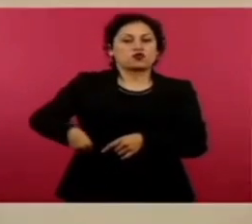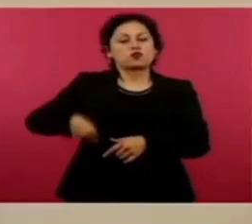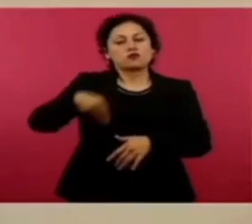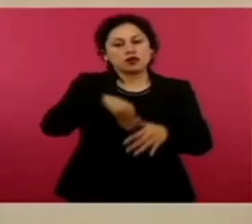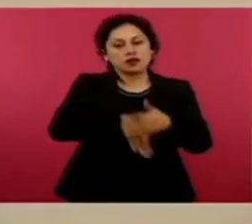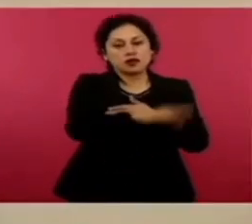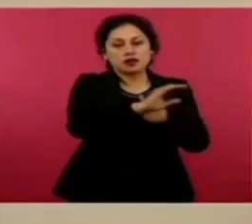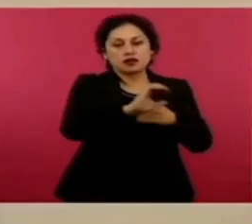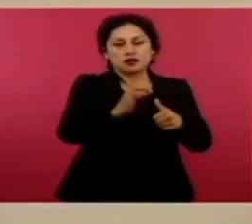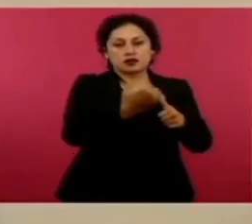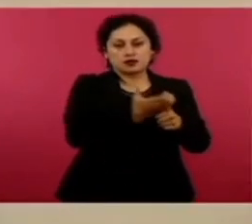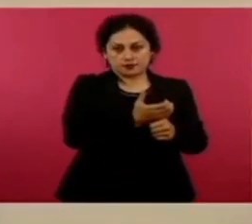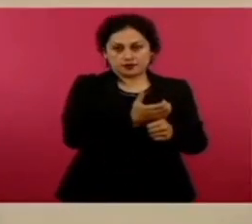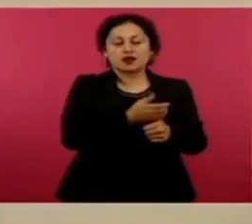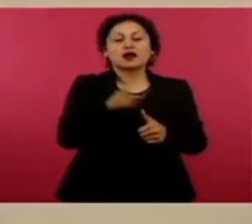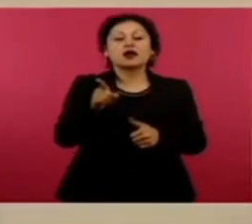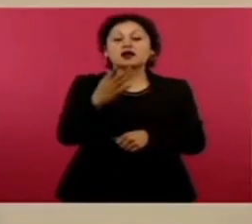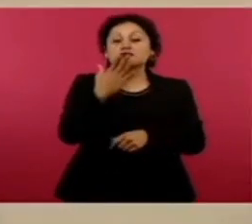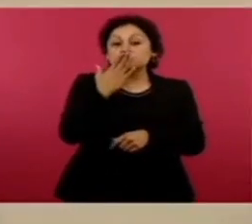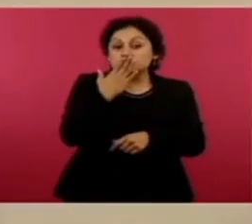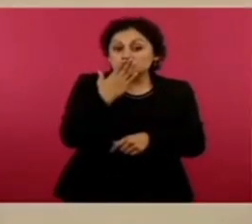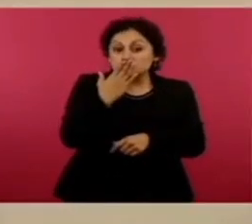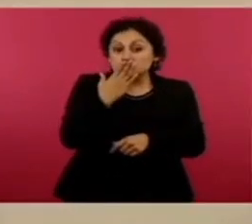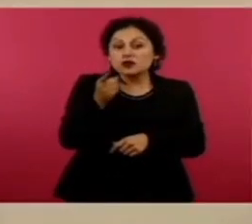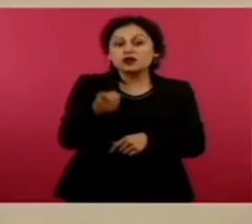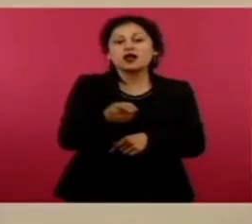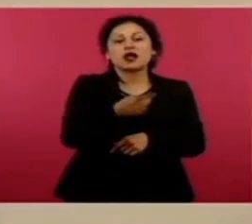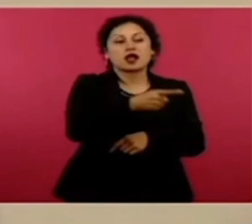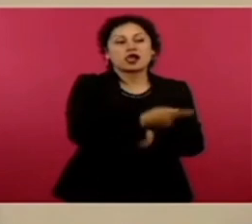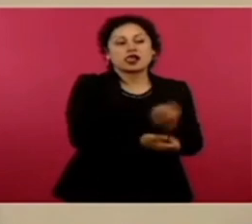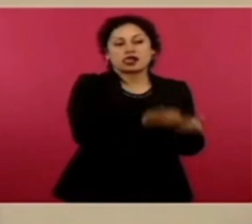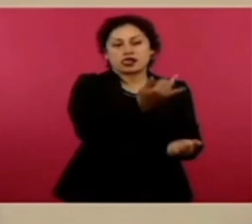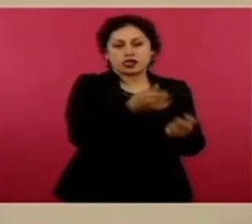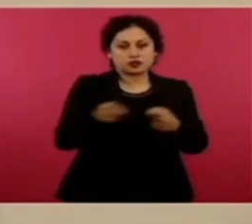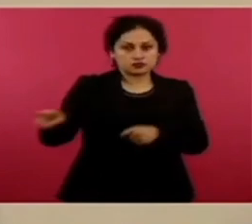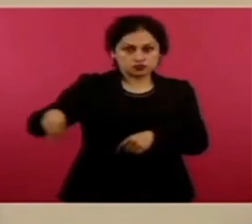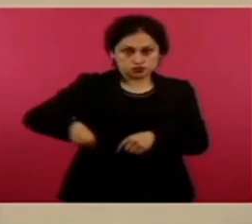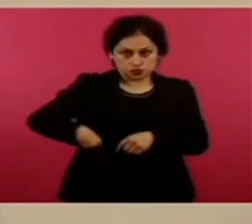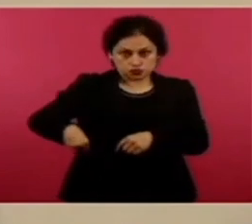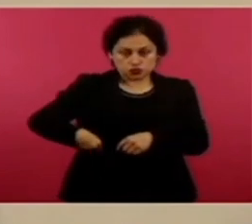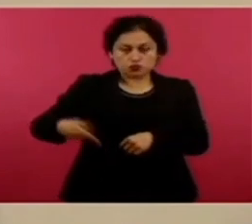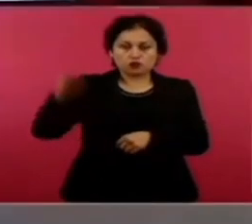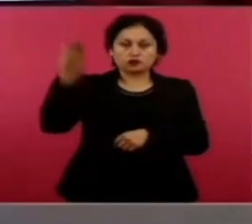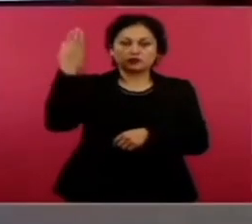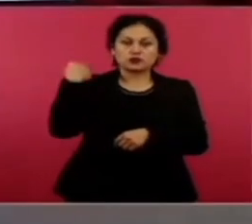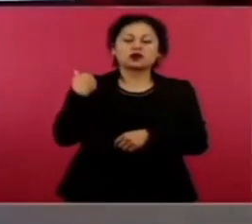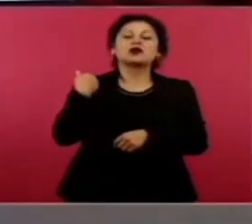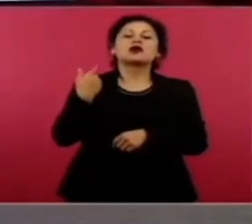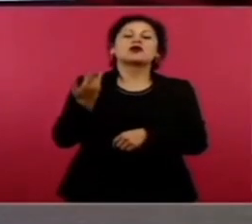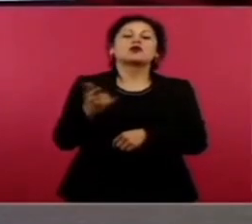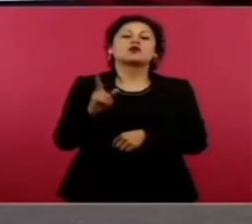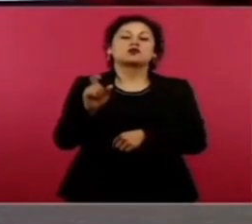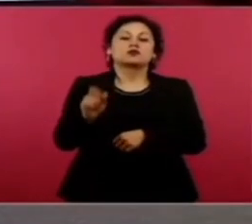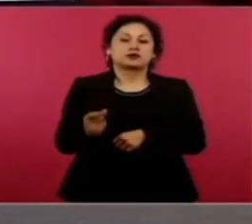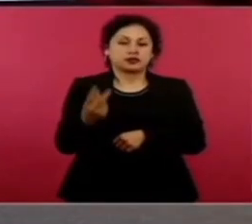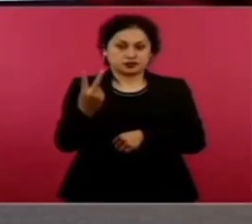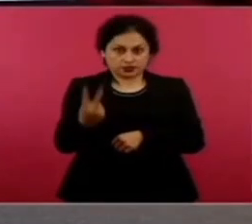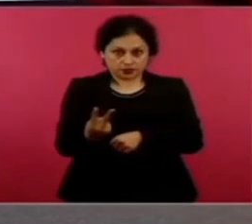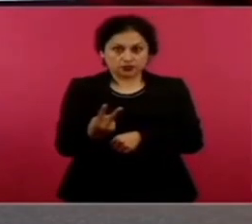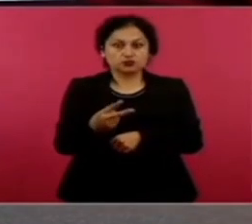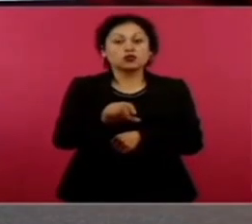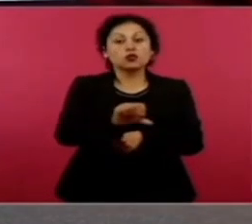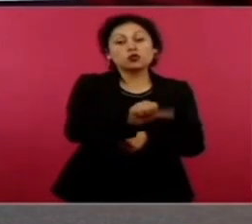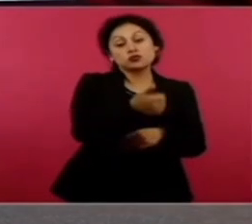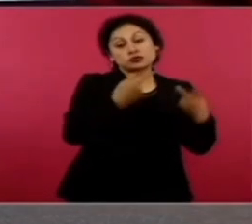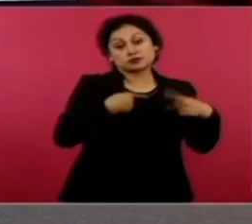Sentencias, tenemos esta sentencia contra Jennifer Axel N., quien tras un procedimiento abreviado, se le sentenció a 16